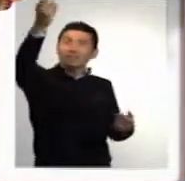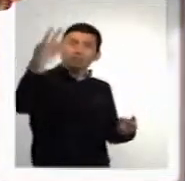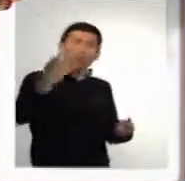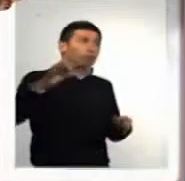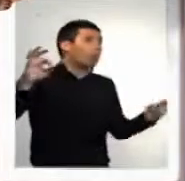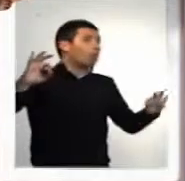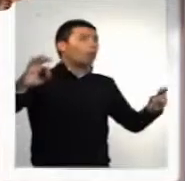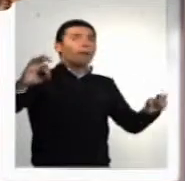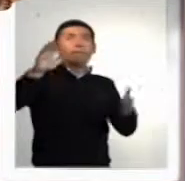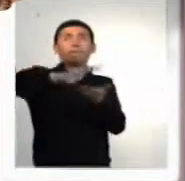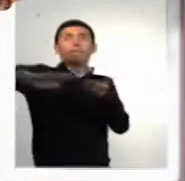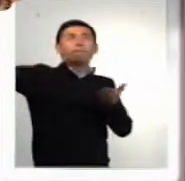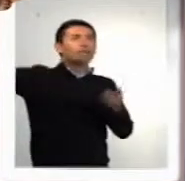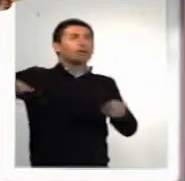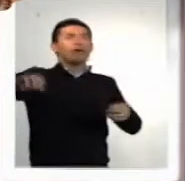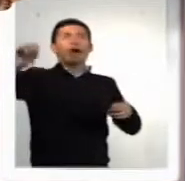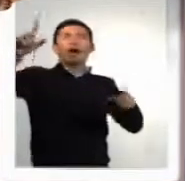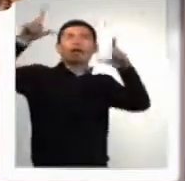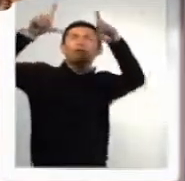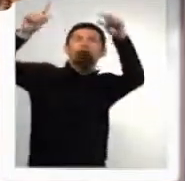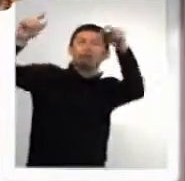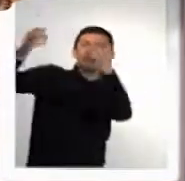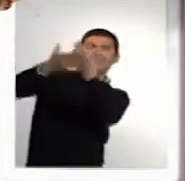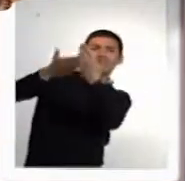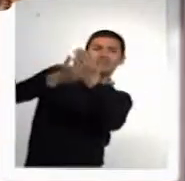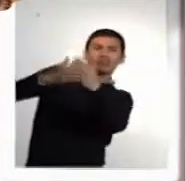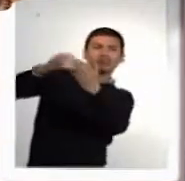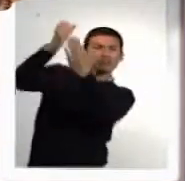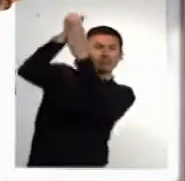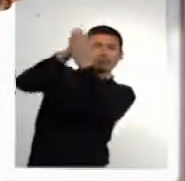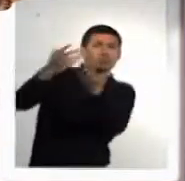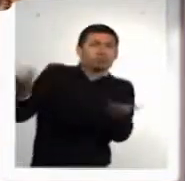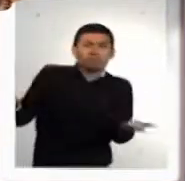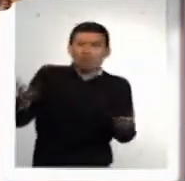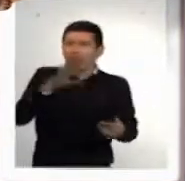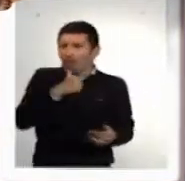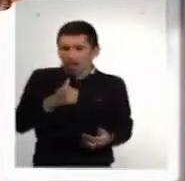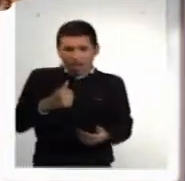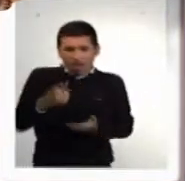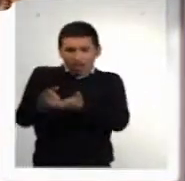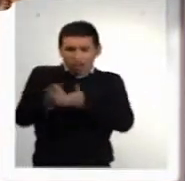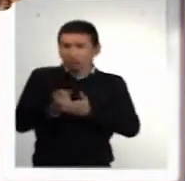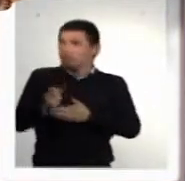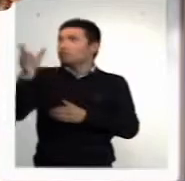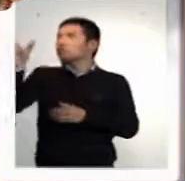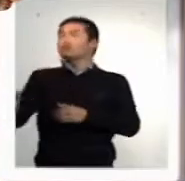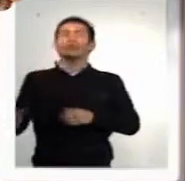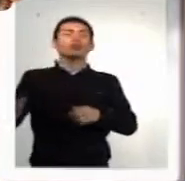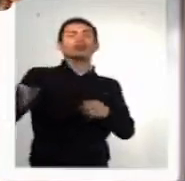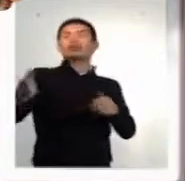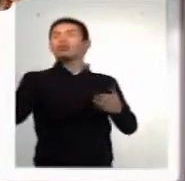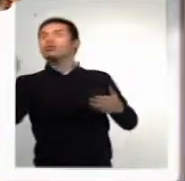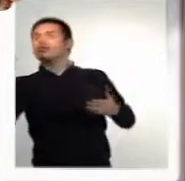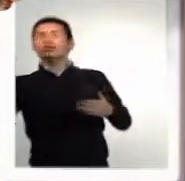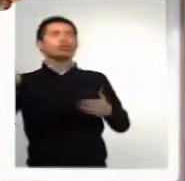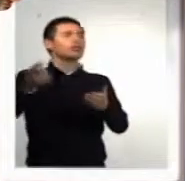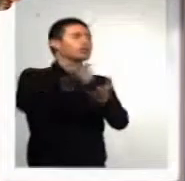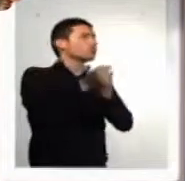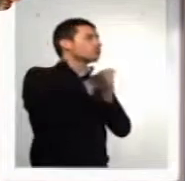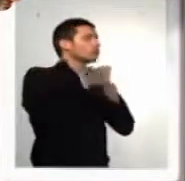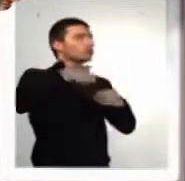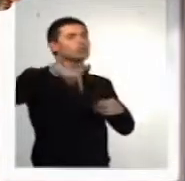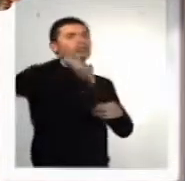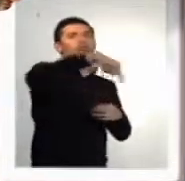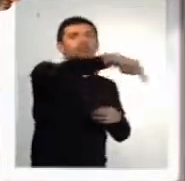que como no hay semáforo, no hay nada, no hay ninguna señal, yo necesito la ayuda de alguien que me ayude a cruzar.